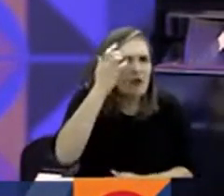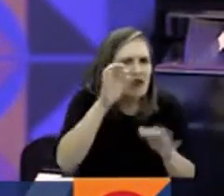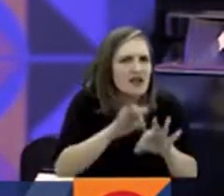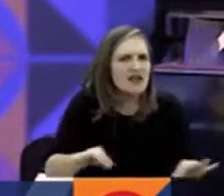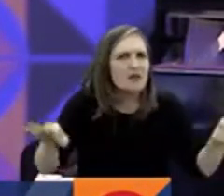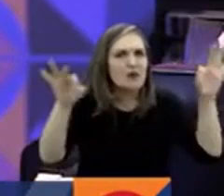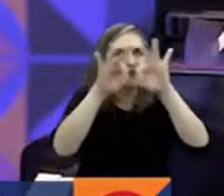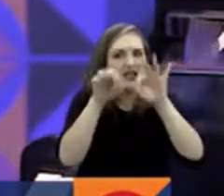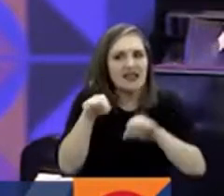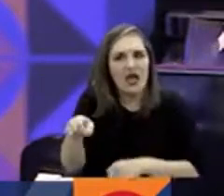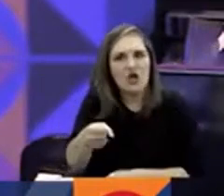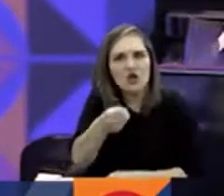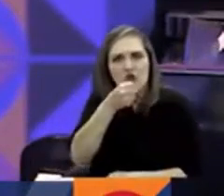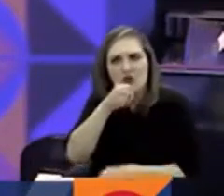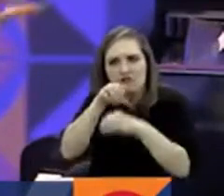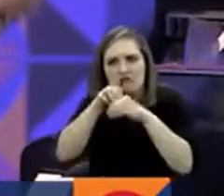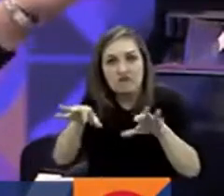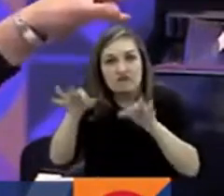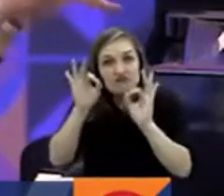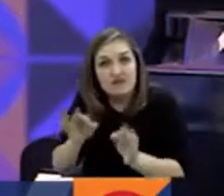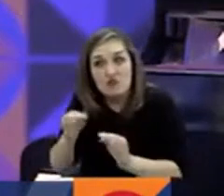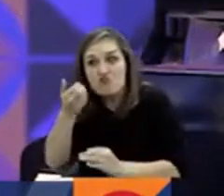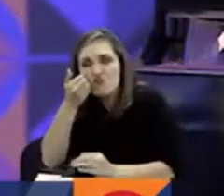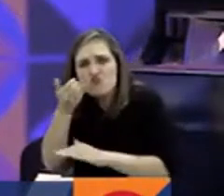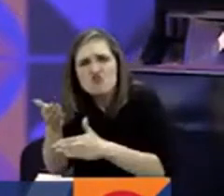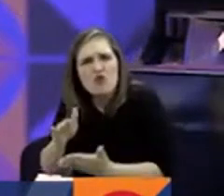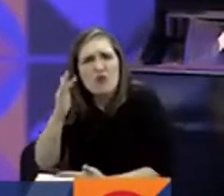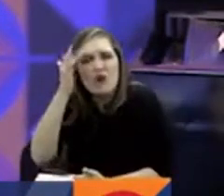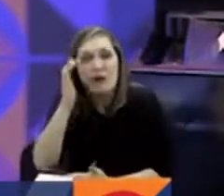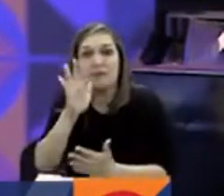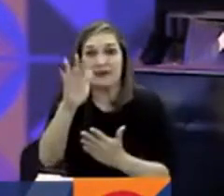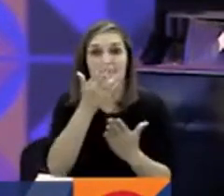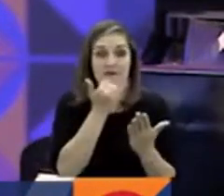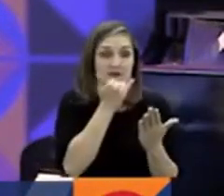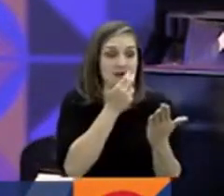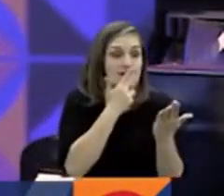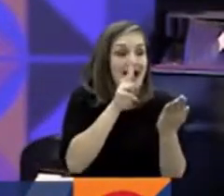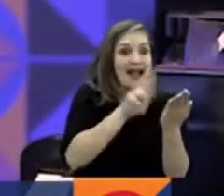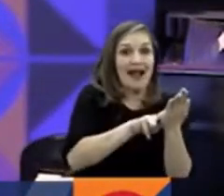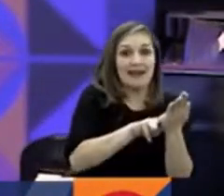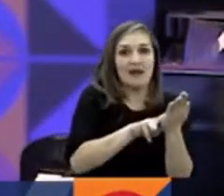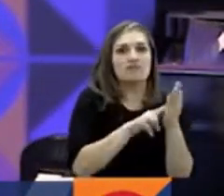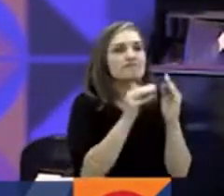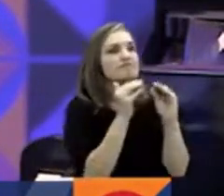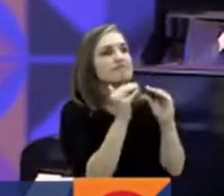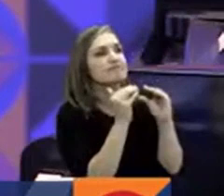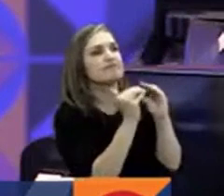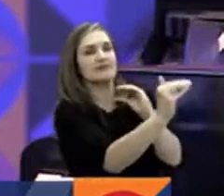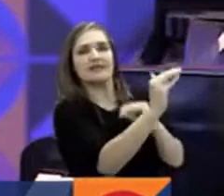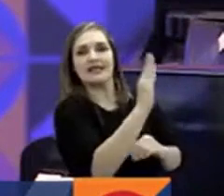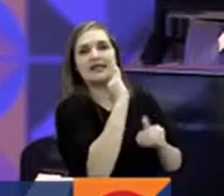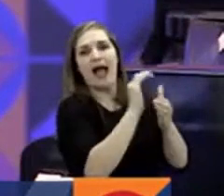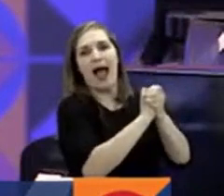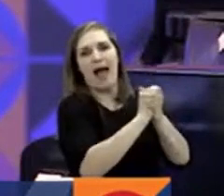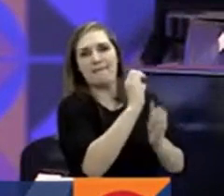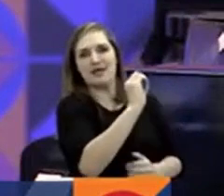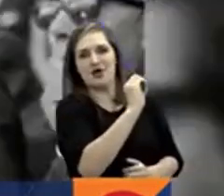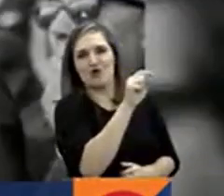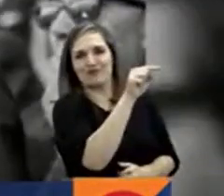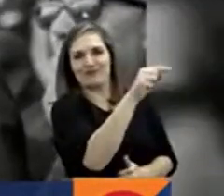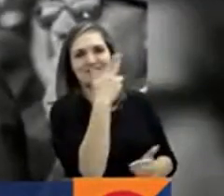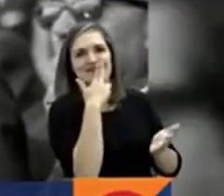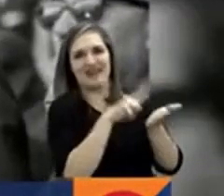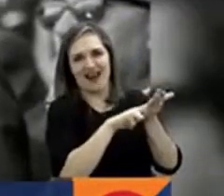noticia que ha revelado la ciencia hoy. Resulta que esto es una carta que le escribió a Salvador Allende. Ellos fueron muy amigos y se escribieron muchas